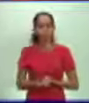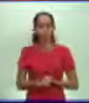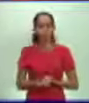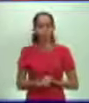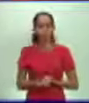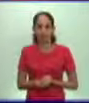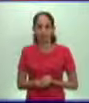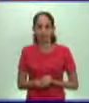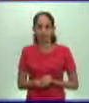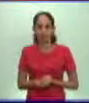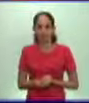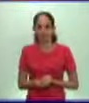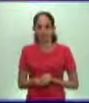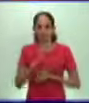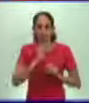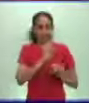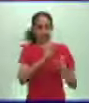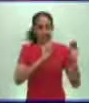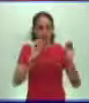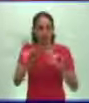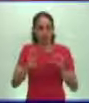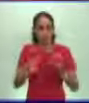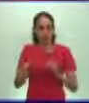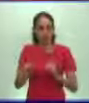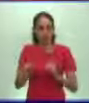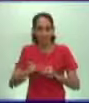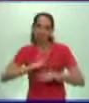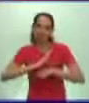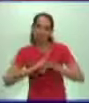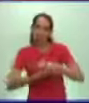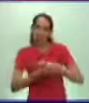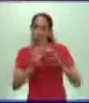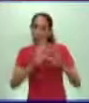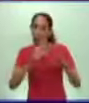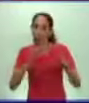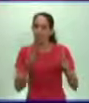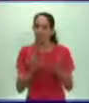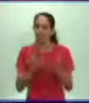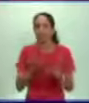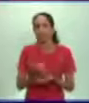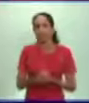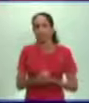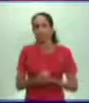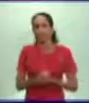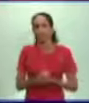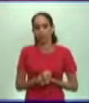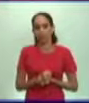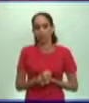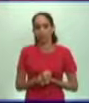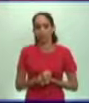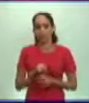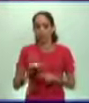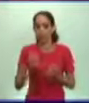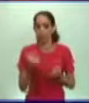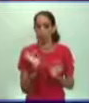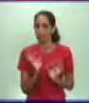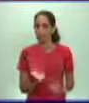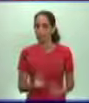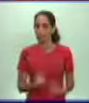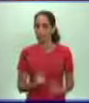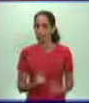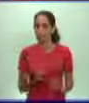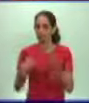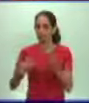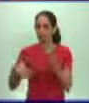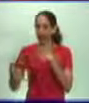multiplicando. Y cada una pues también va hermanando a los que practican cada una de estas religiones. Pero lo cierto es que para este entonces,